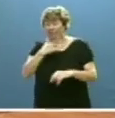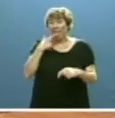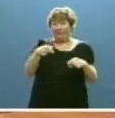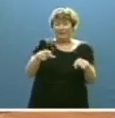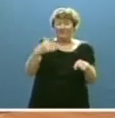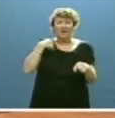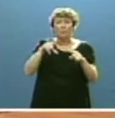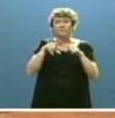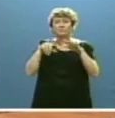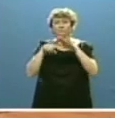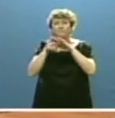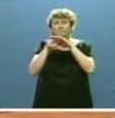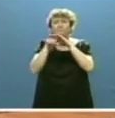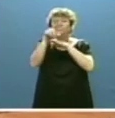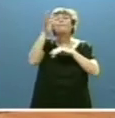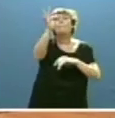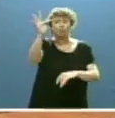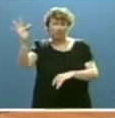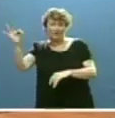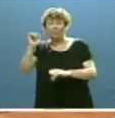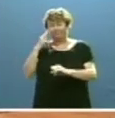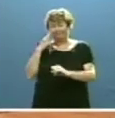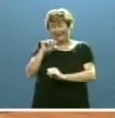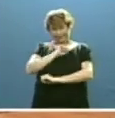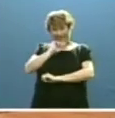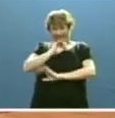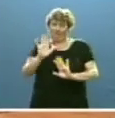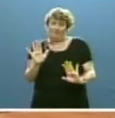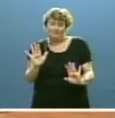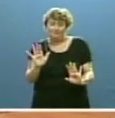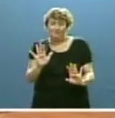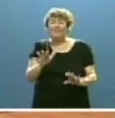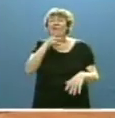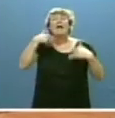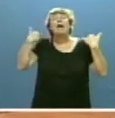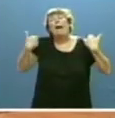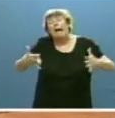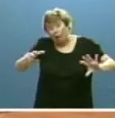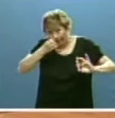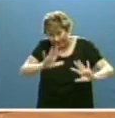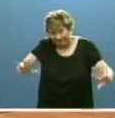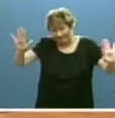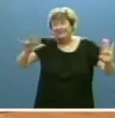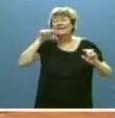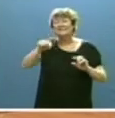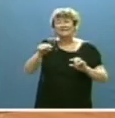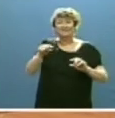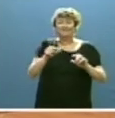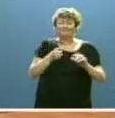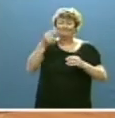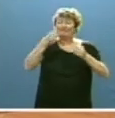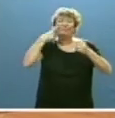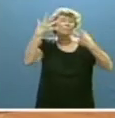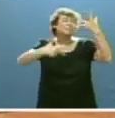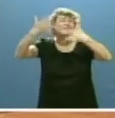una tendencia positiva y esperanzadora. Ahora bien, estas cifras macro son,